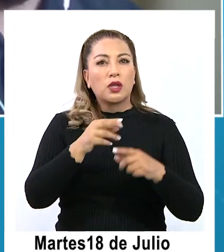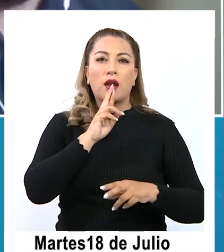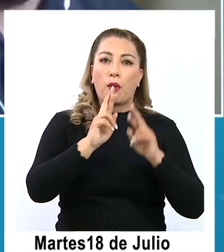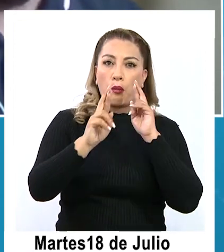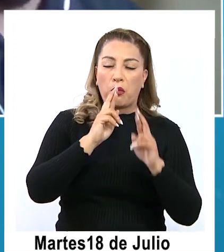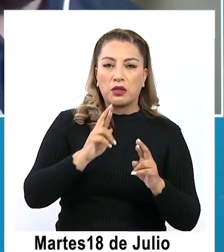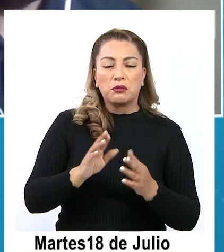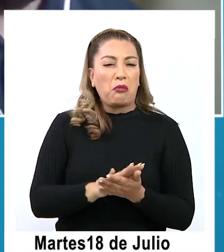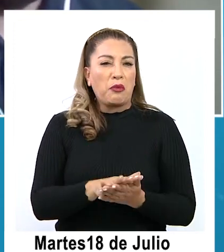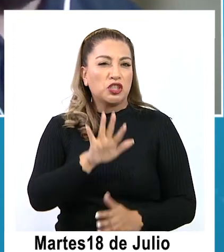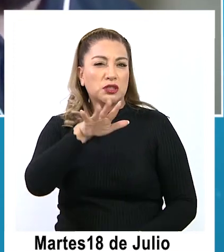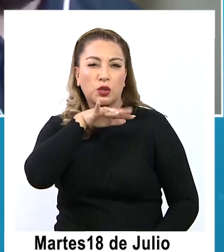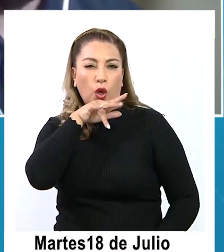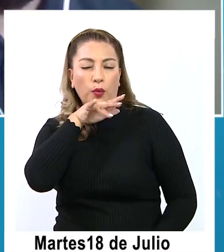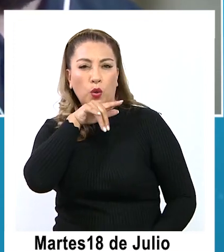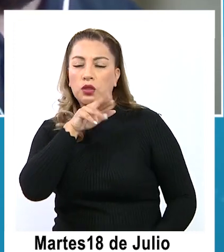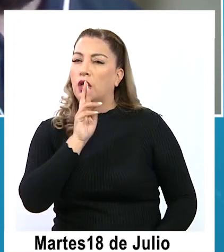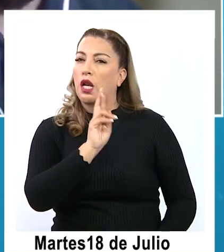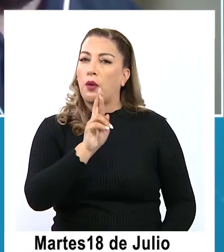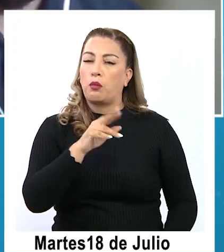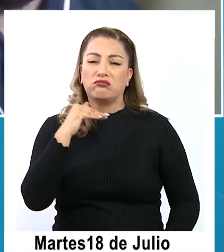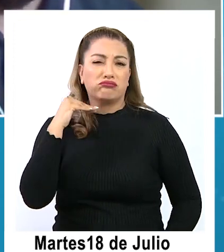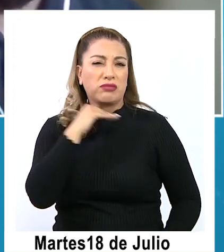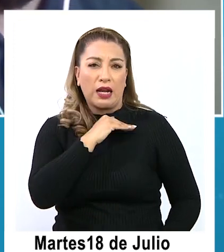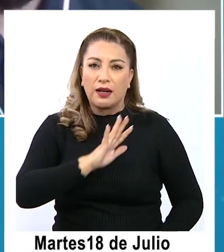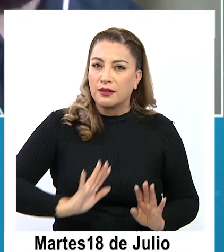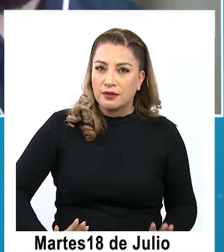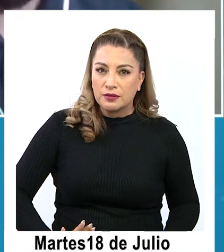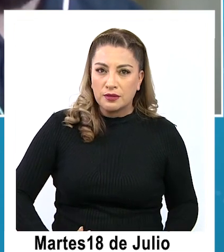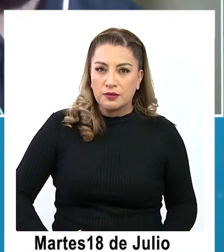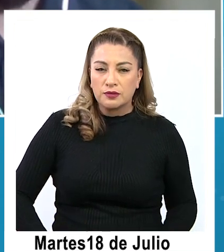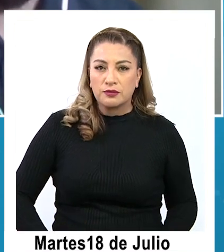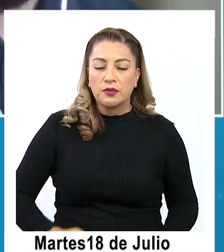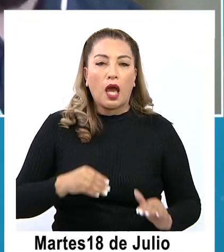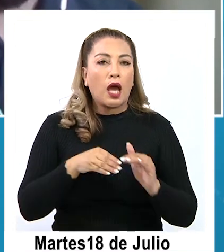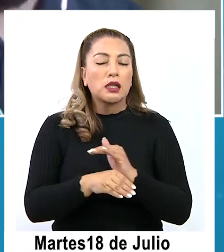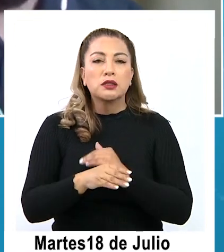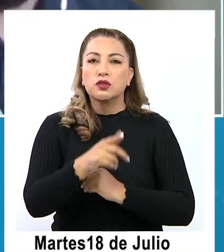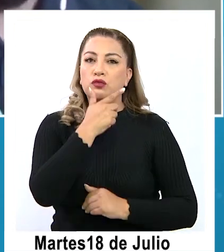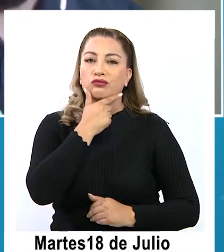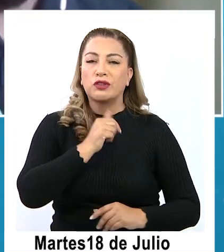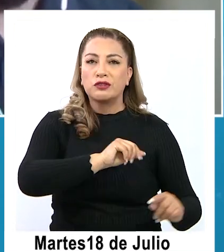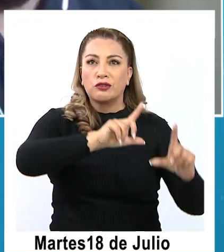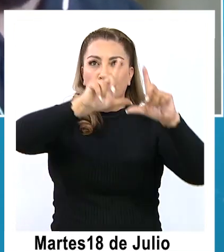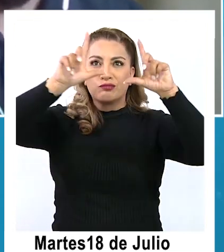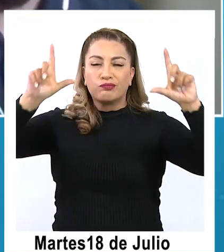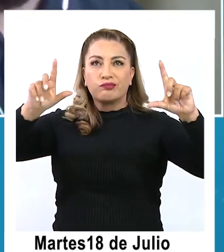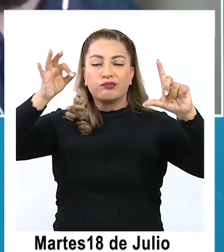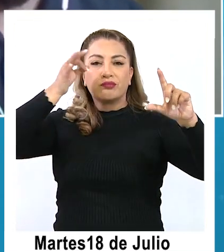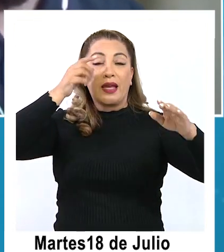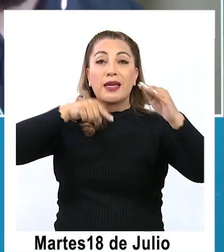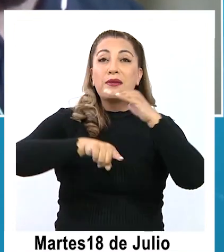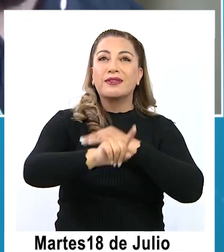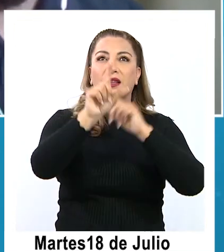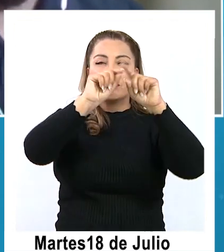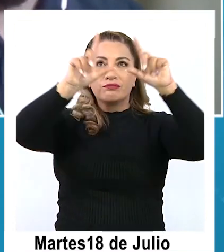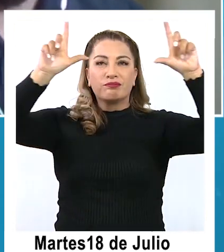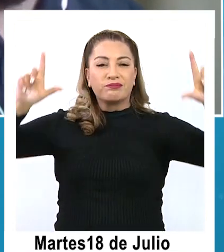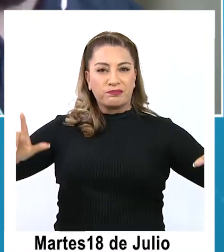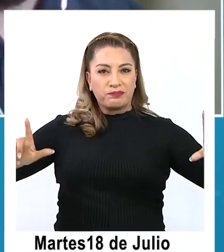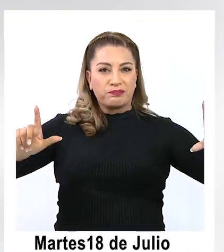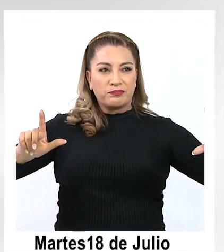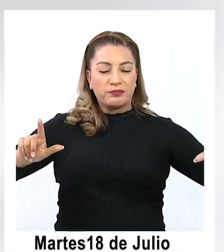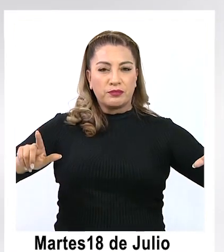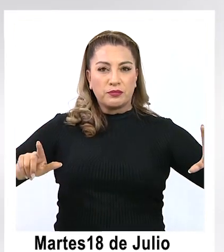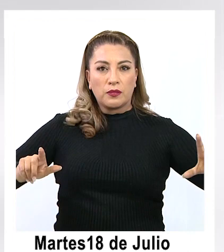no les va a quitar más de cinco minutos es una encuesta rápida es de acceso fácil abriendo entrando a la a página